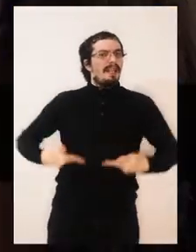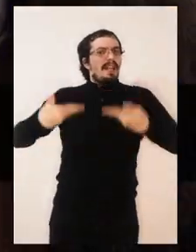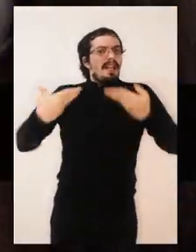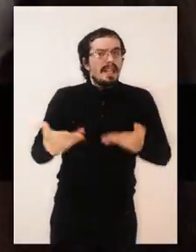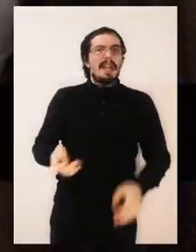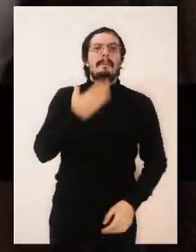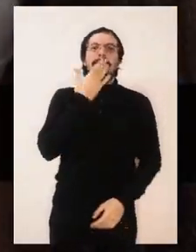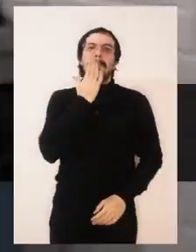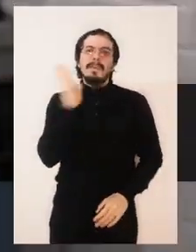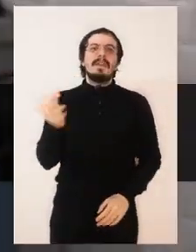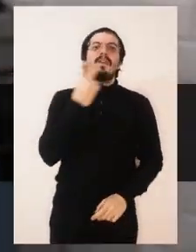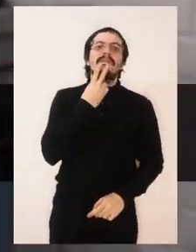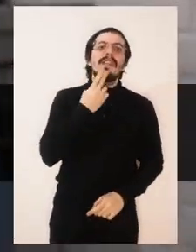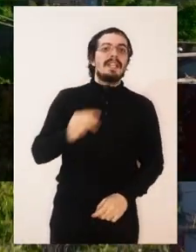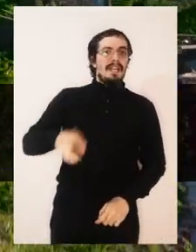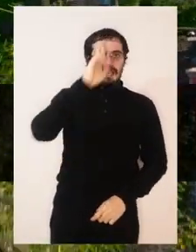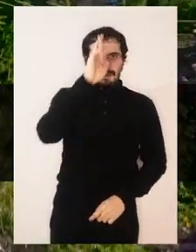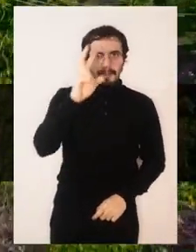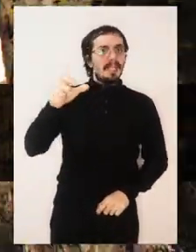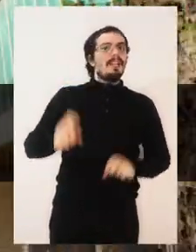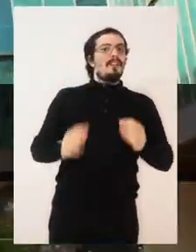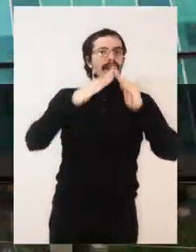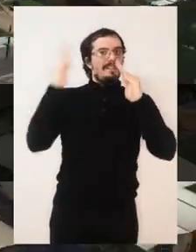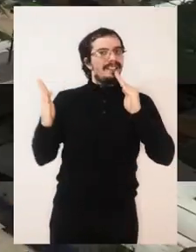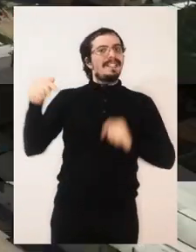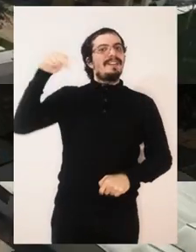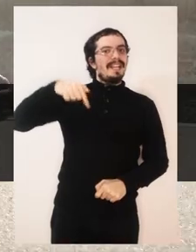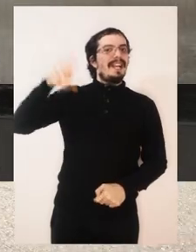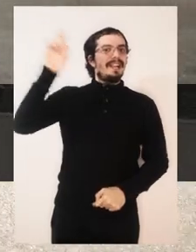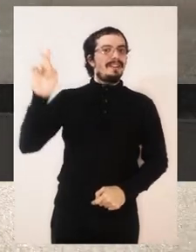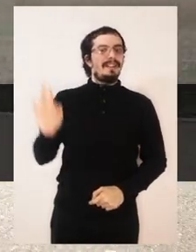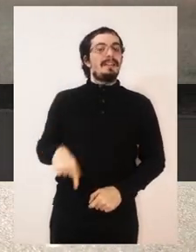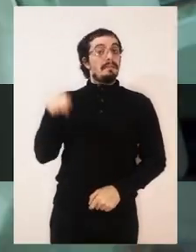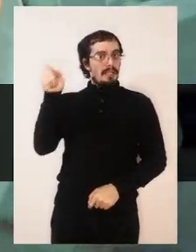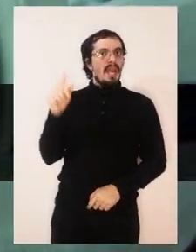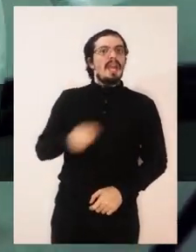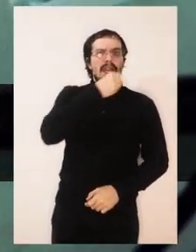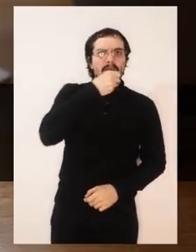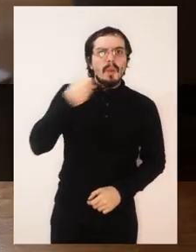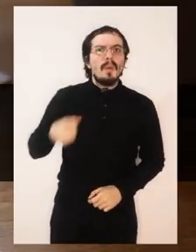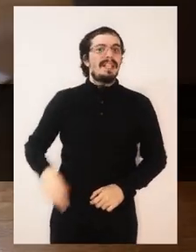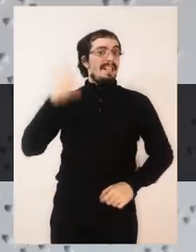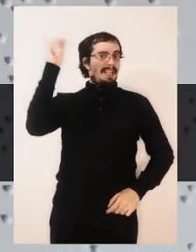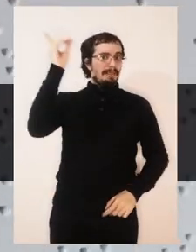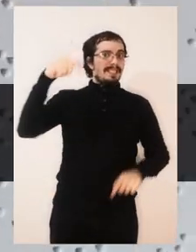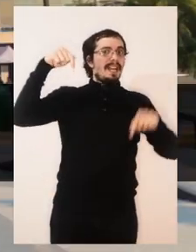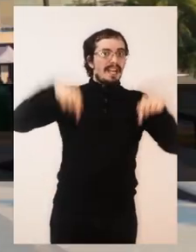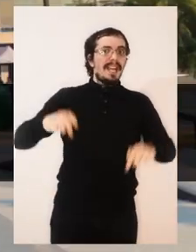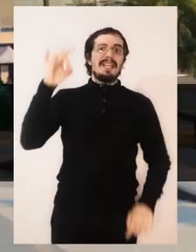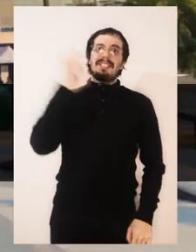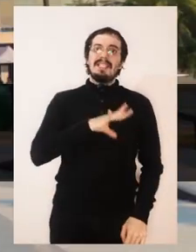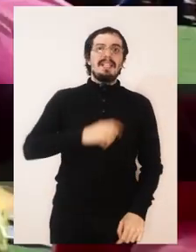mayor dignidad y calidad de vida a los vecinos de la comuna. La Encuesta Nacional de Discapacidad del 2017